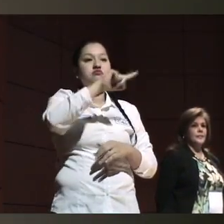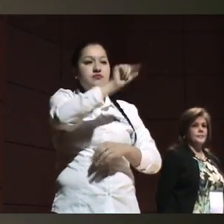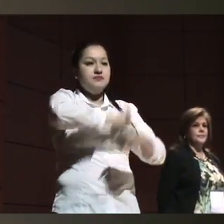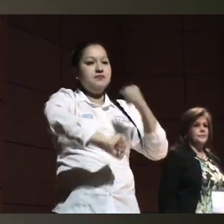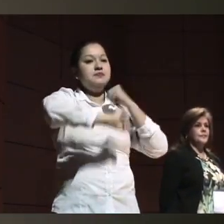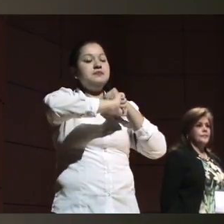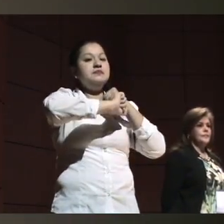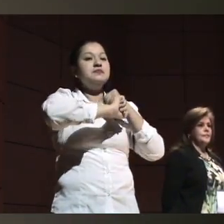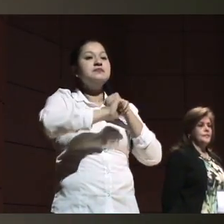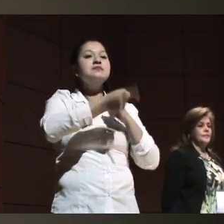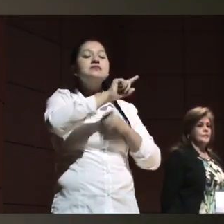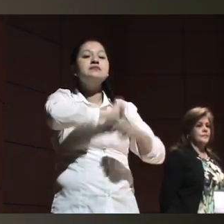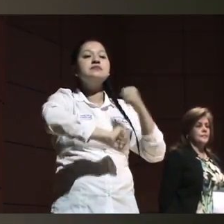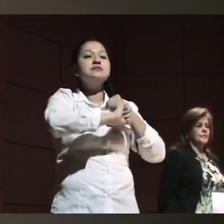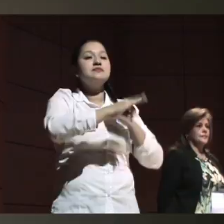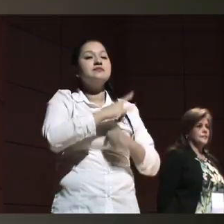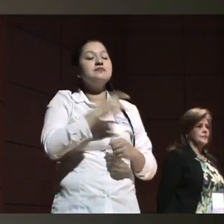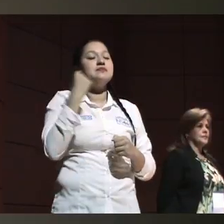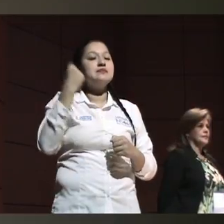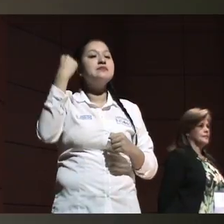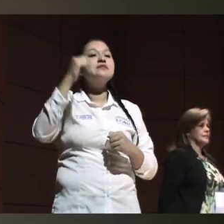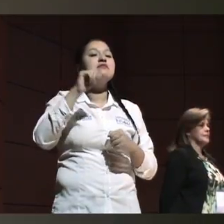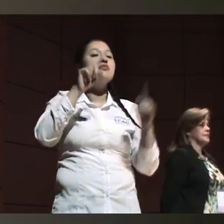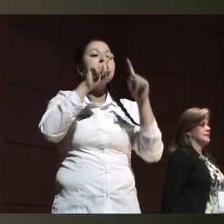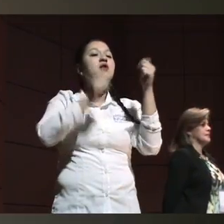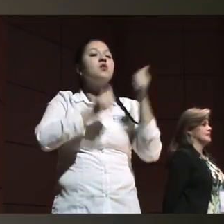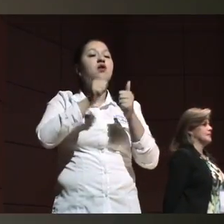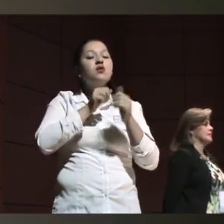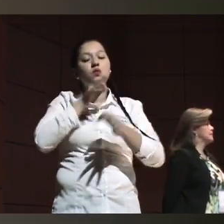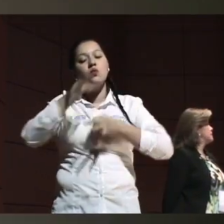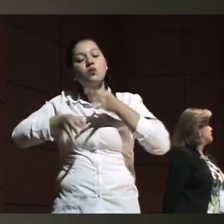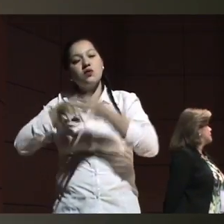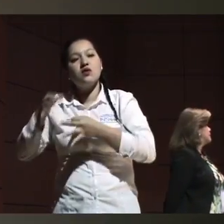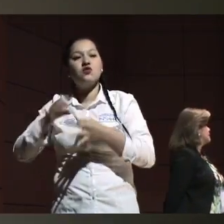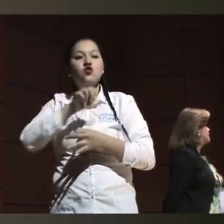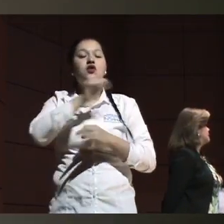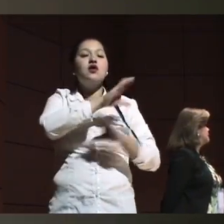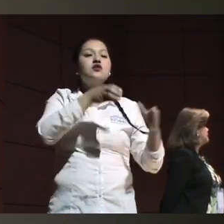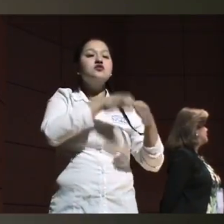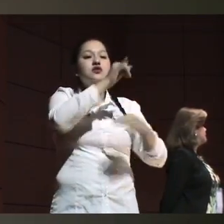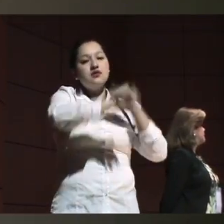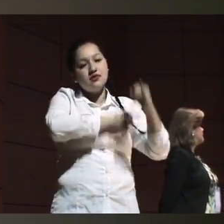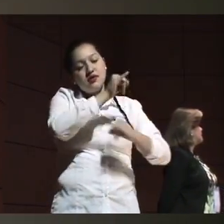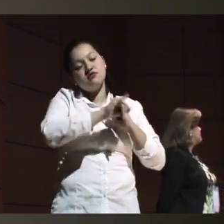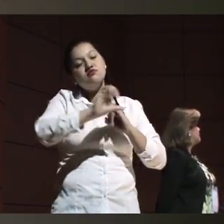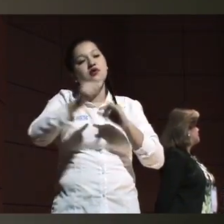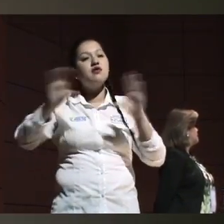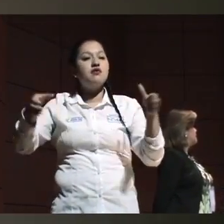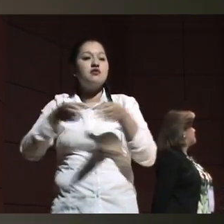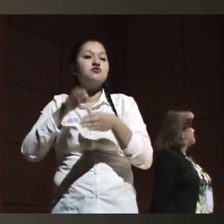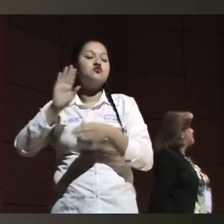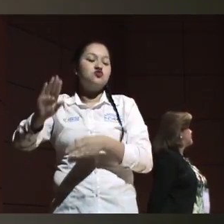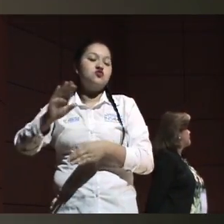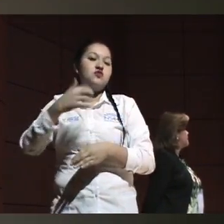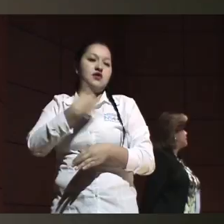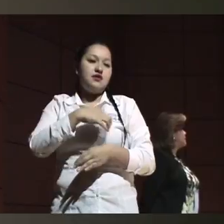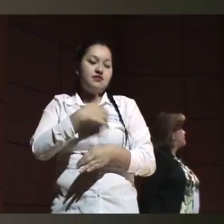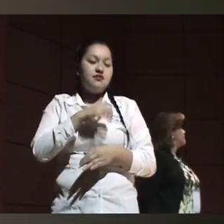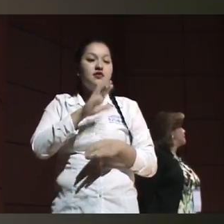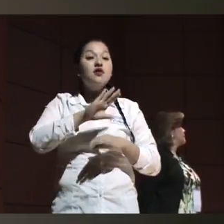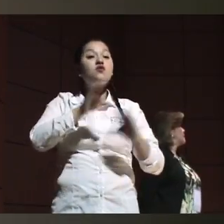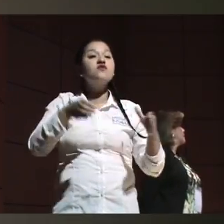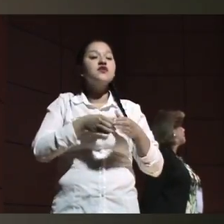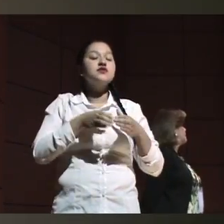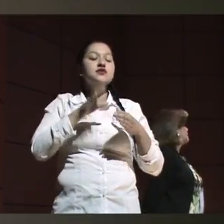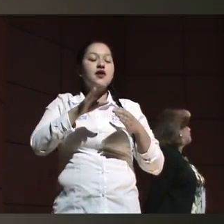la parte, digamos, conceptual y la parte de apoyo a los cuidadores, la Asociación Internacional, la Asociación de Argentina, el área andina, la Universidad de Área Andina,